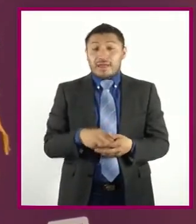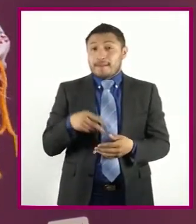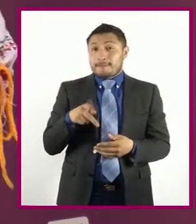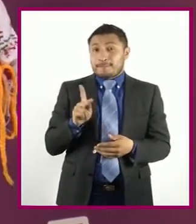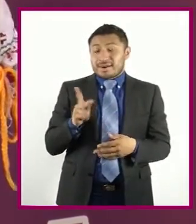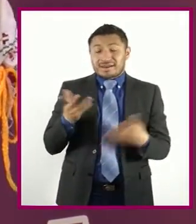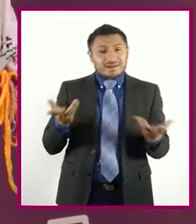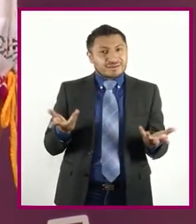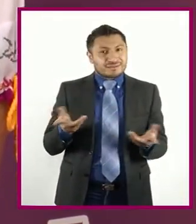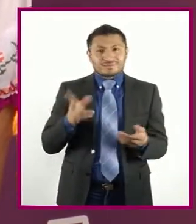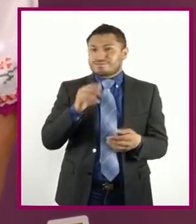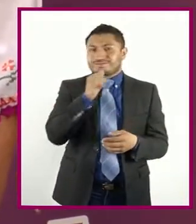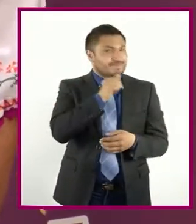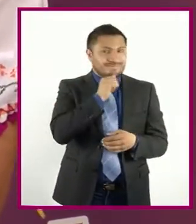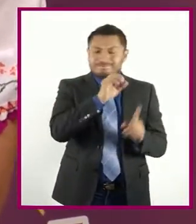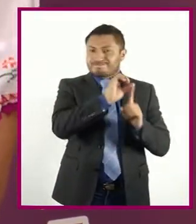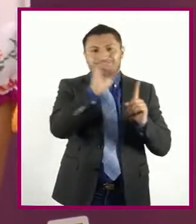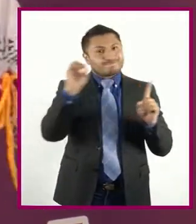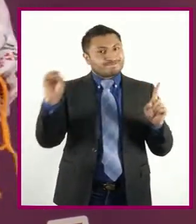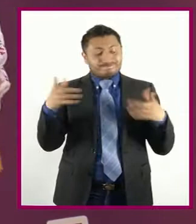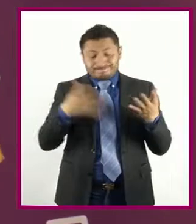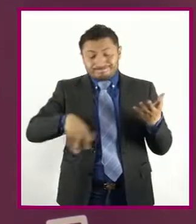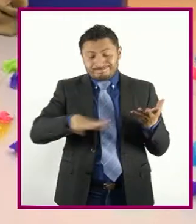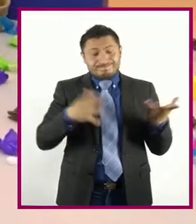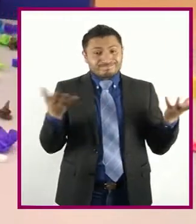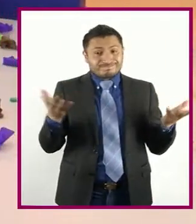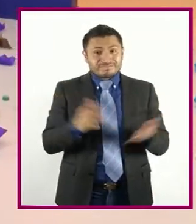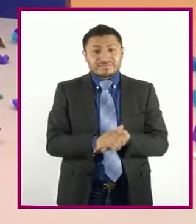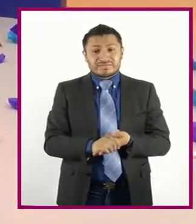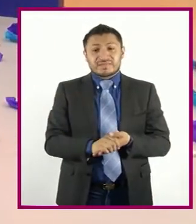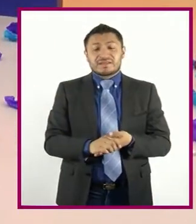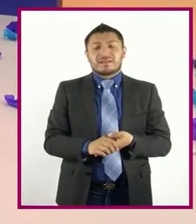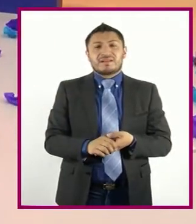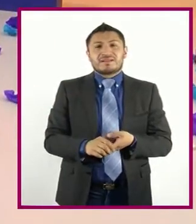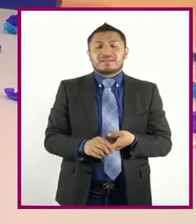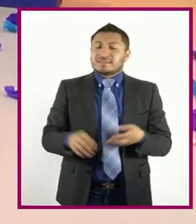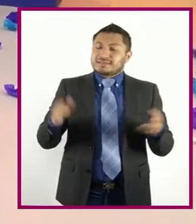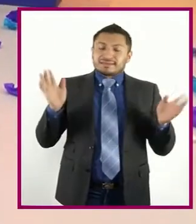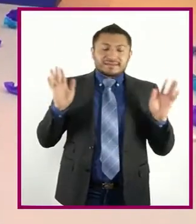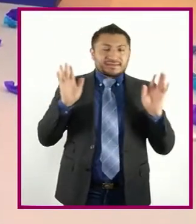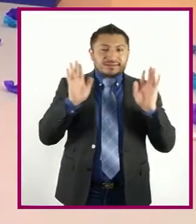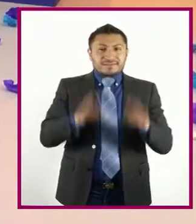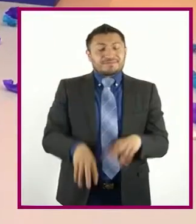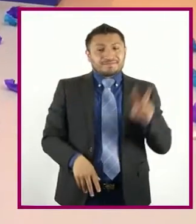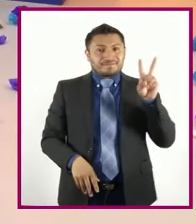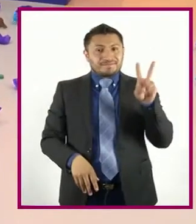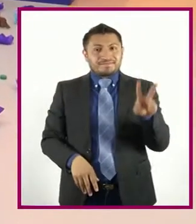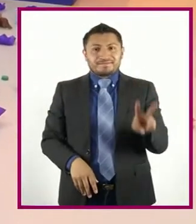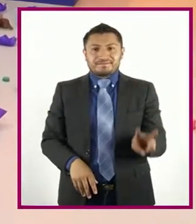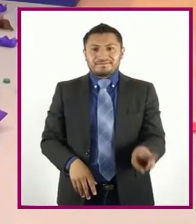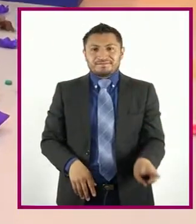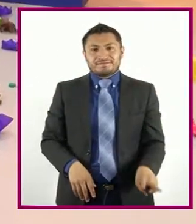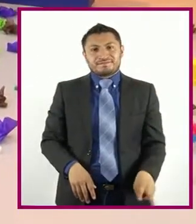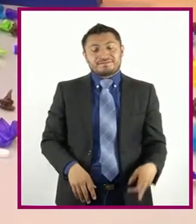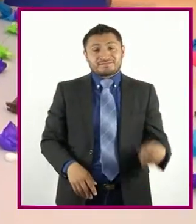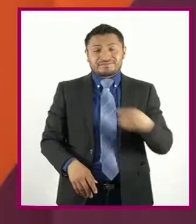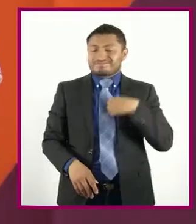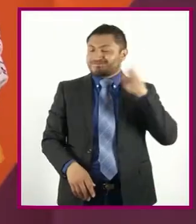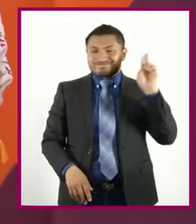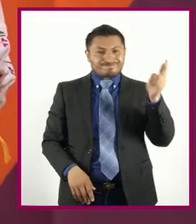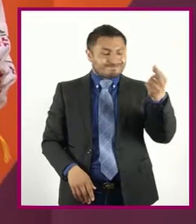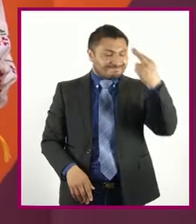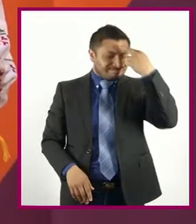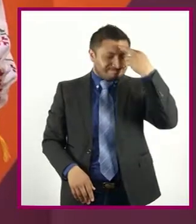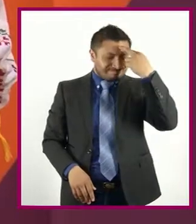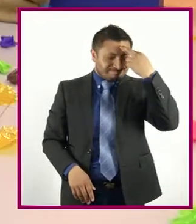Aún no organizamos Este desorden Uy Ay Ay Marí Si es cierto Y no me acordaba Del